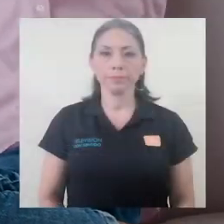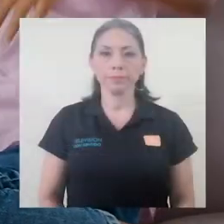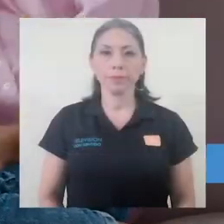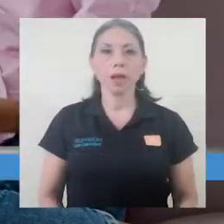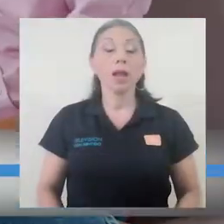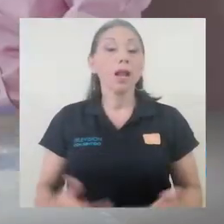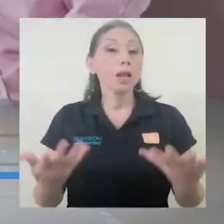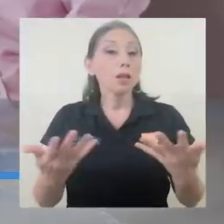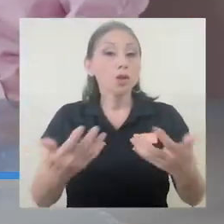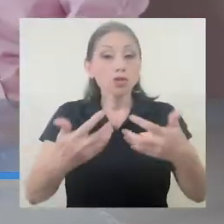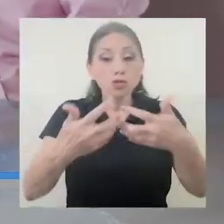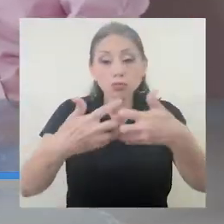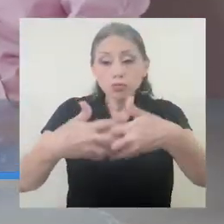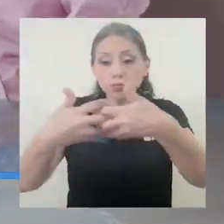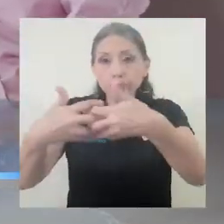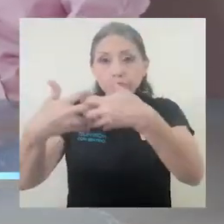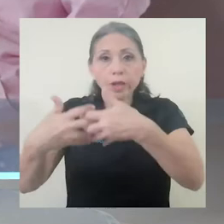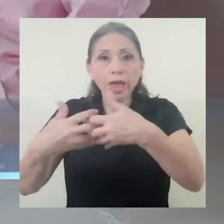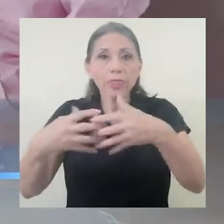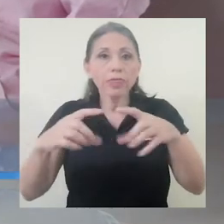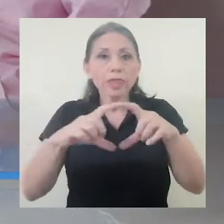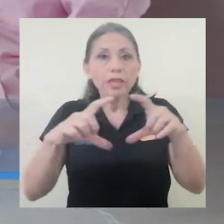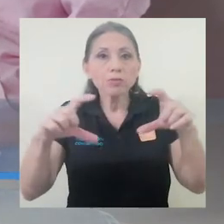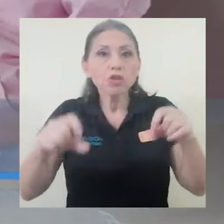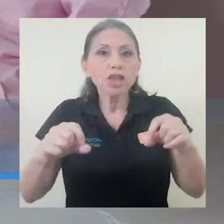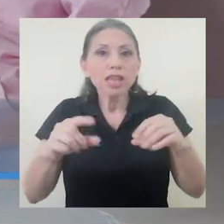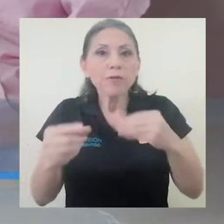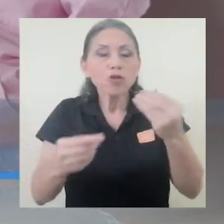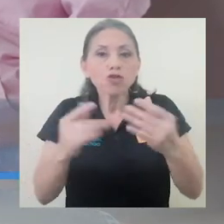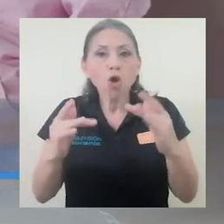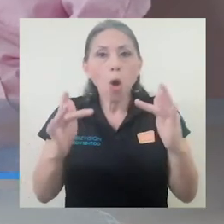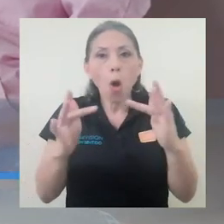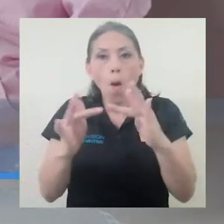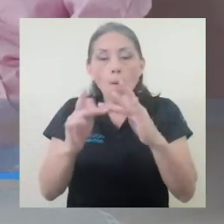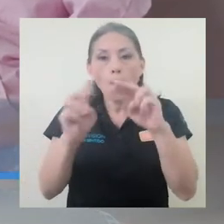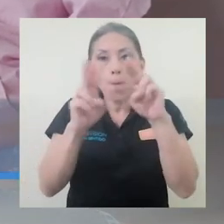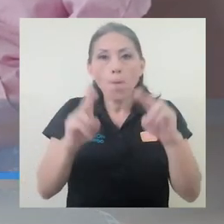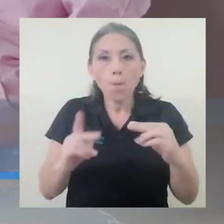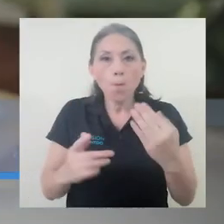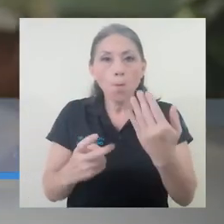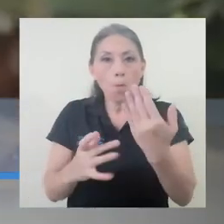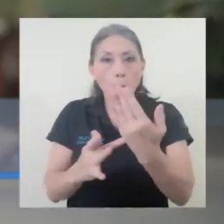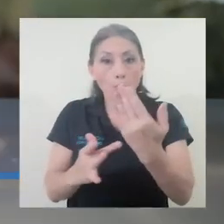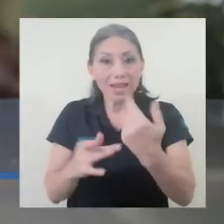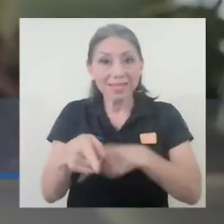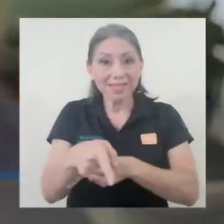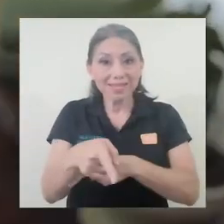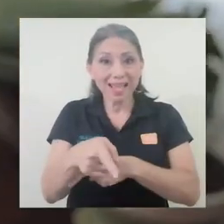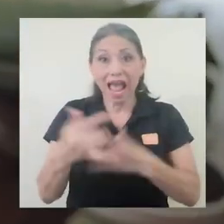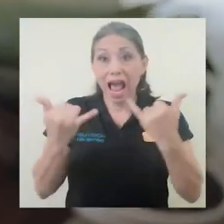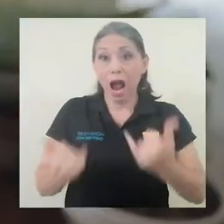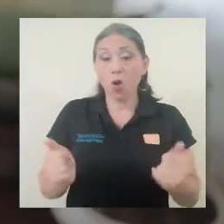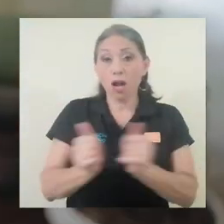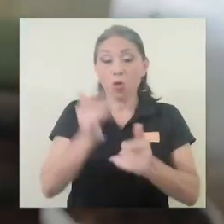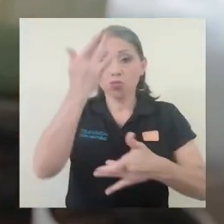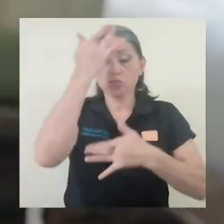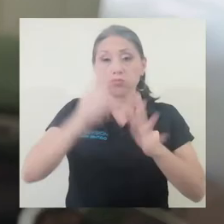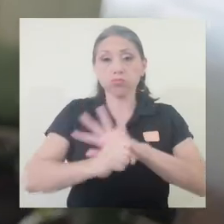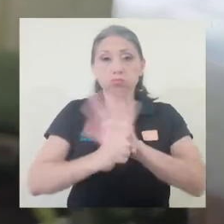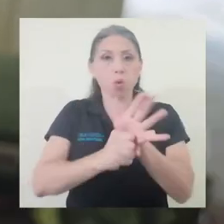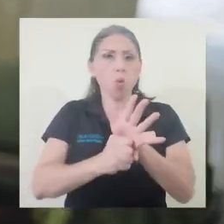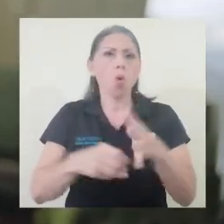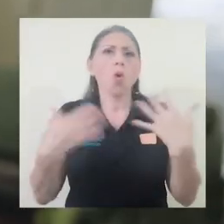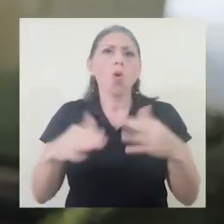Los dispositivos móviles han adquirido en medio de la pandemia por el COVID-19 un papel determinante en la